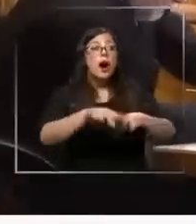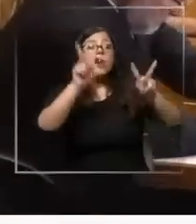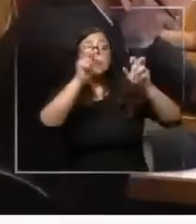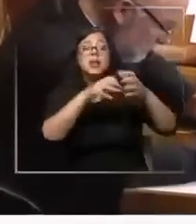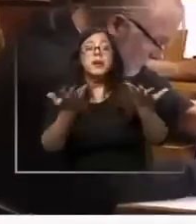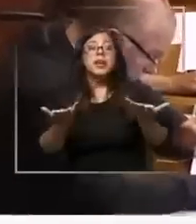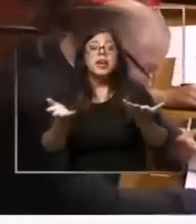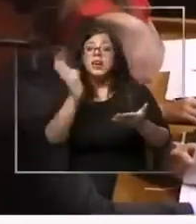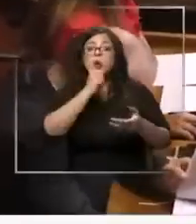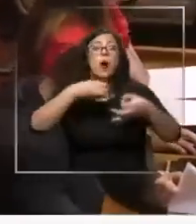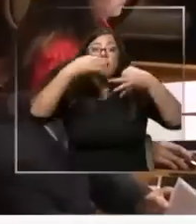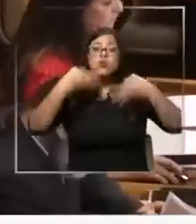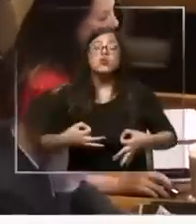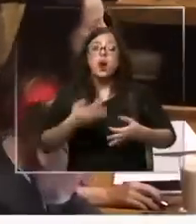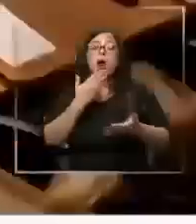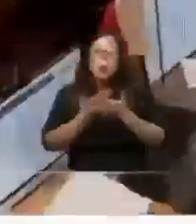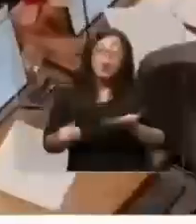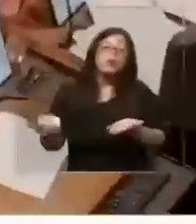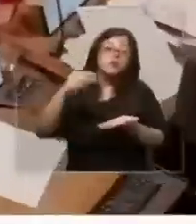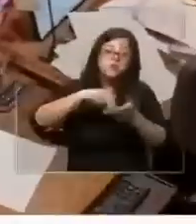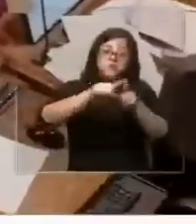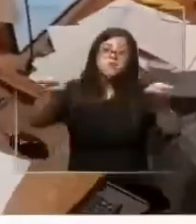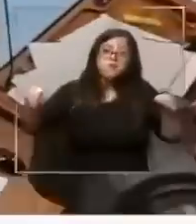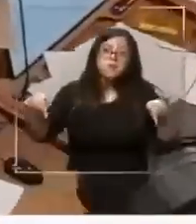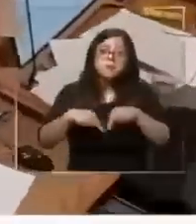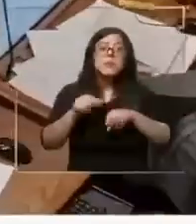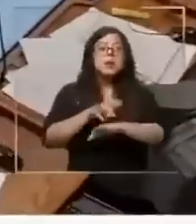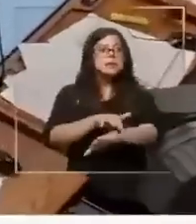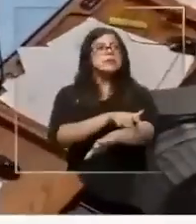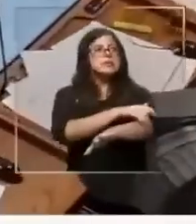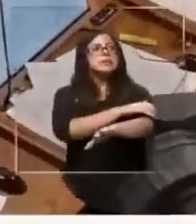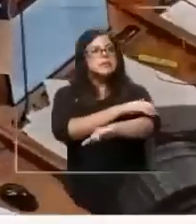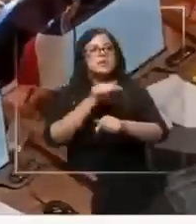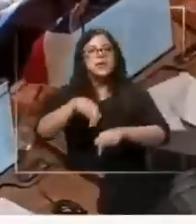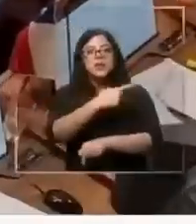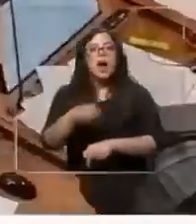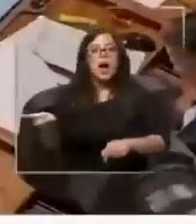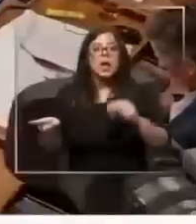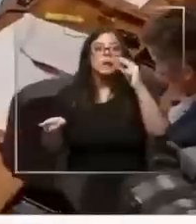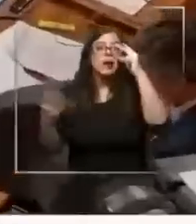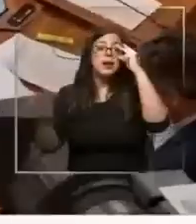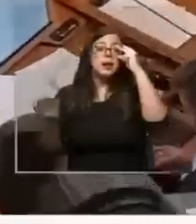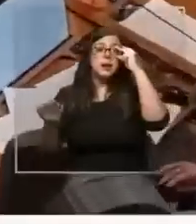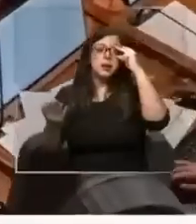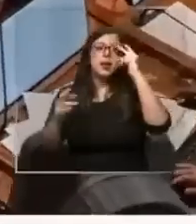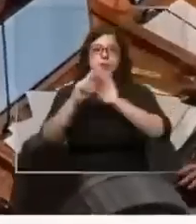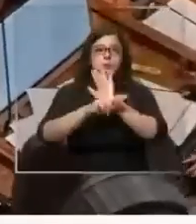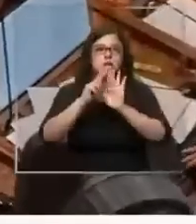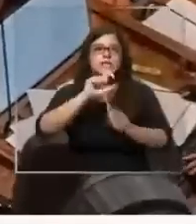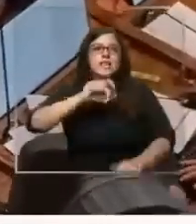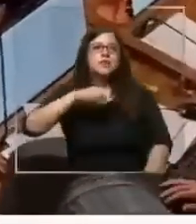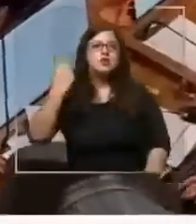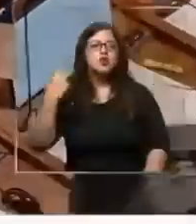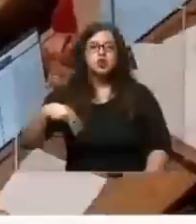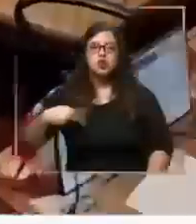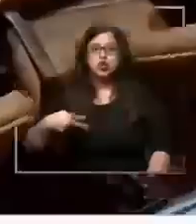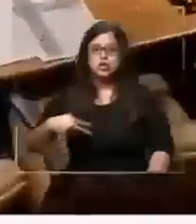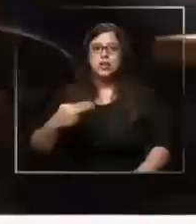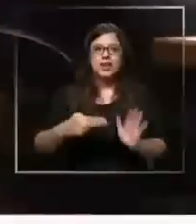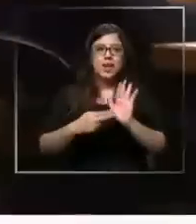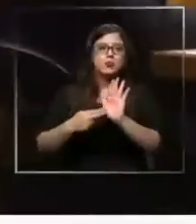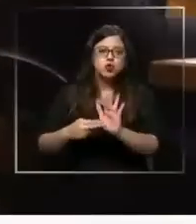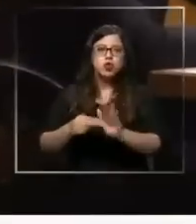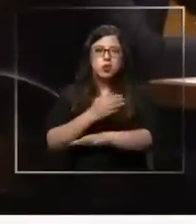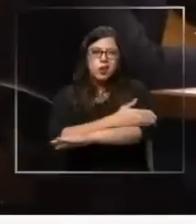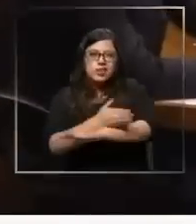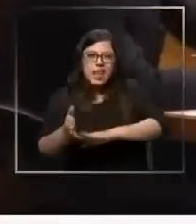por la impuntualidad a la hora de presentarse en la sala se volvió más sensible que nunca esta semana. Luego del reportaje de Televisión Noticias, que mostró